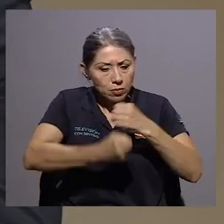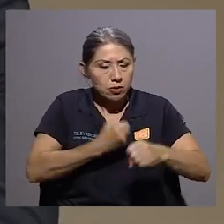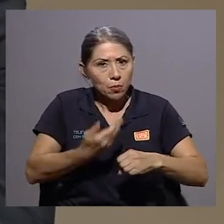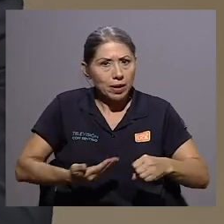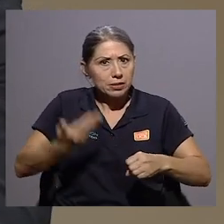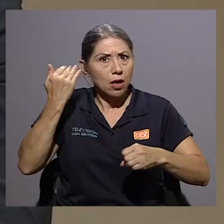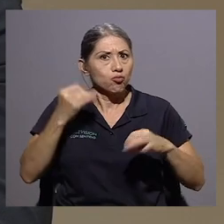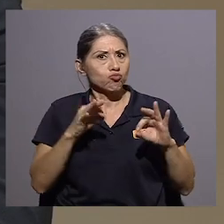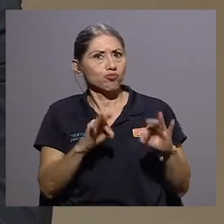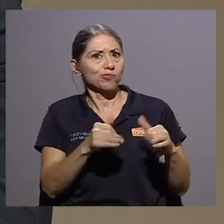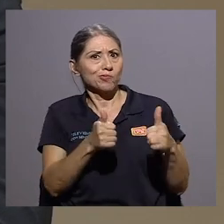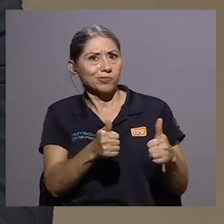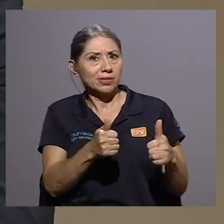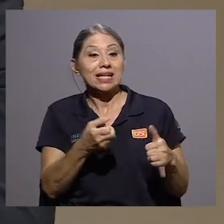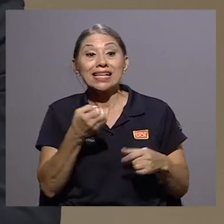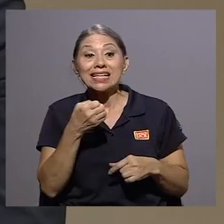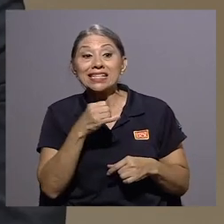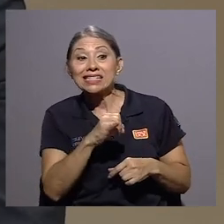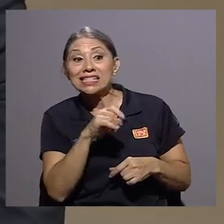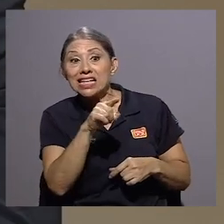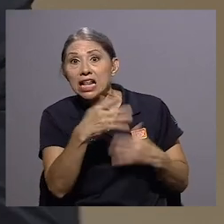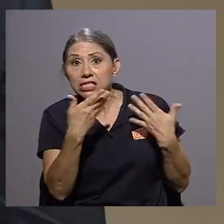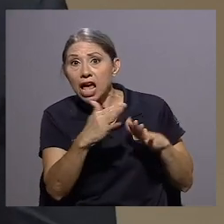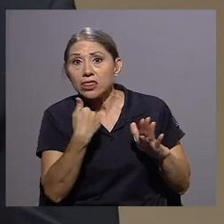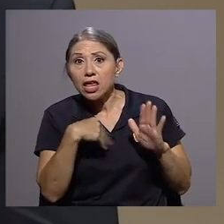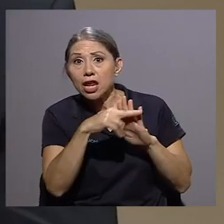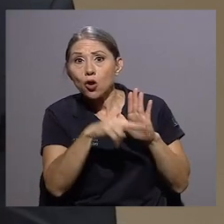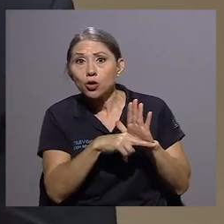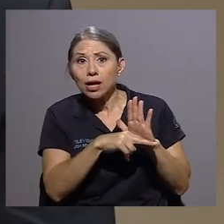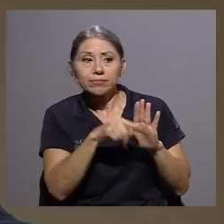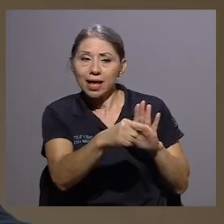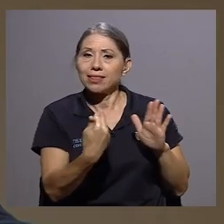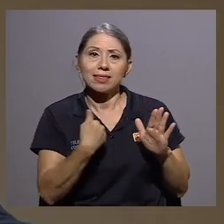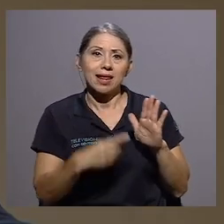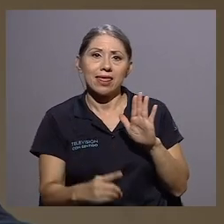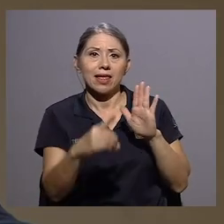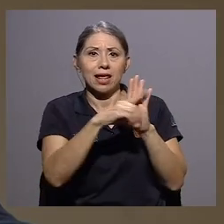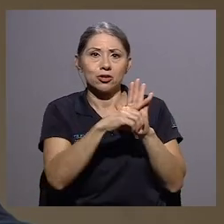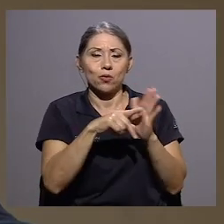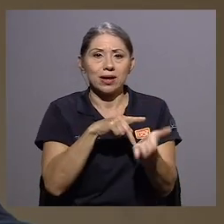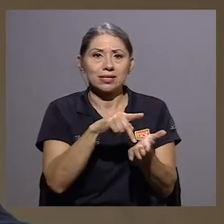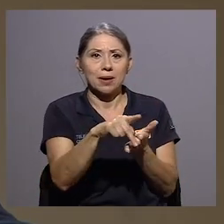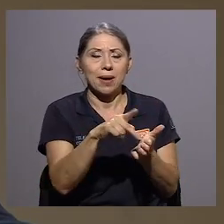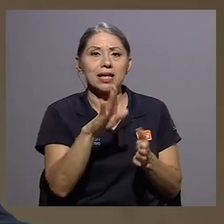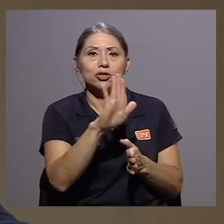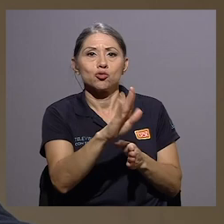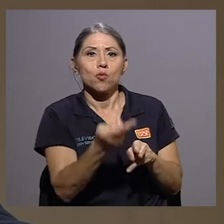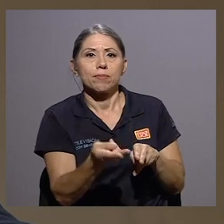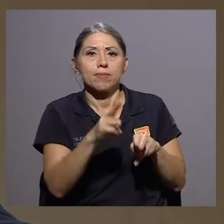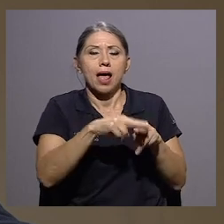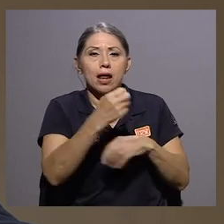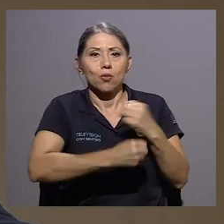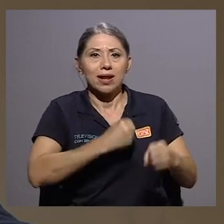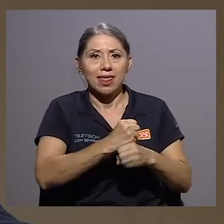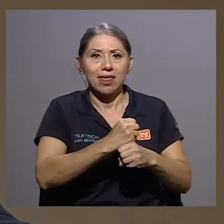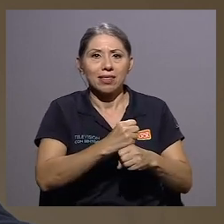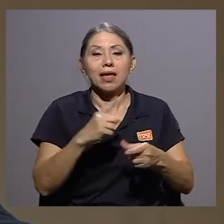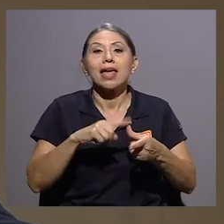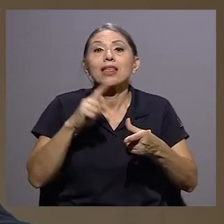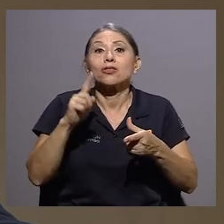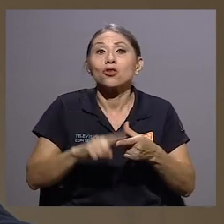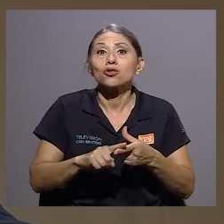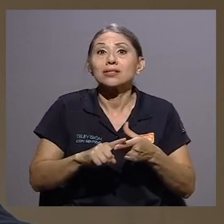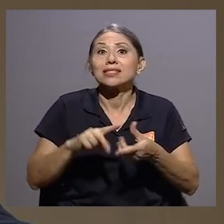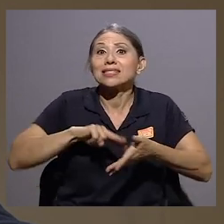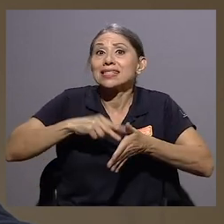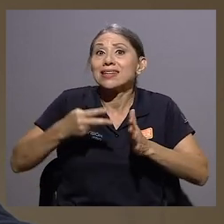si el funcionario obtiene esa nota, tiene derecho a la anualidad. ¿Verdad? Y entonces, ya hoy podríamos